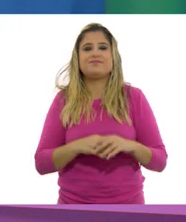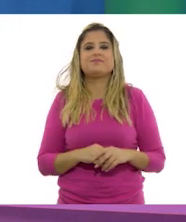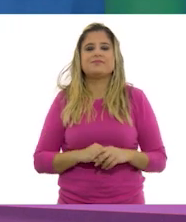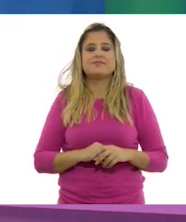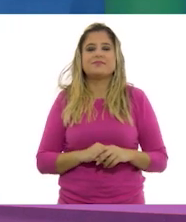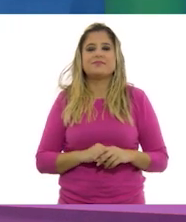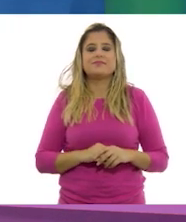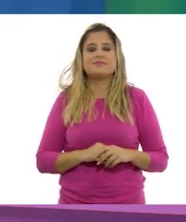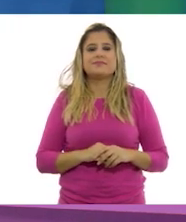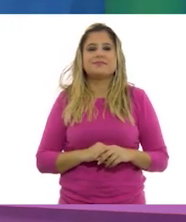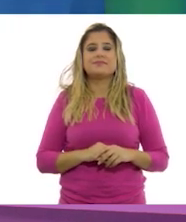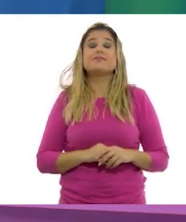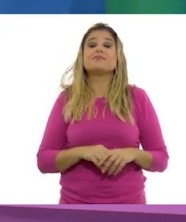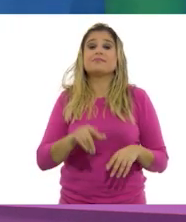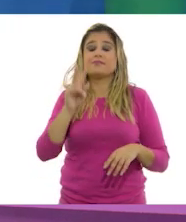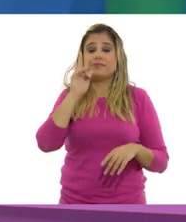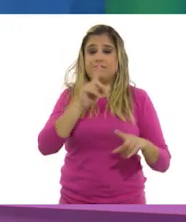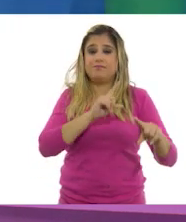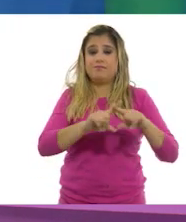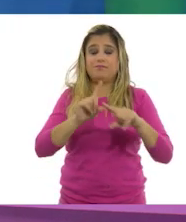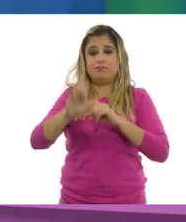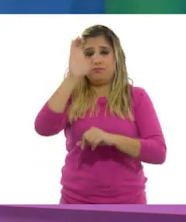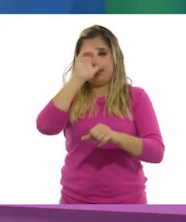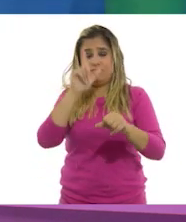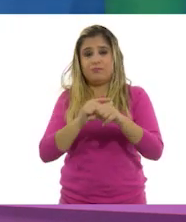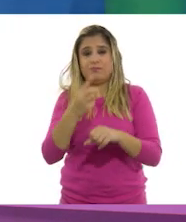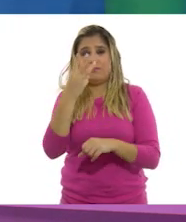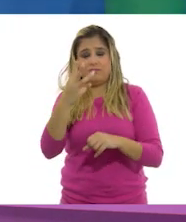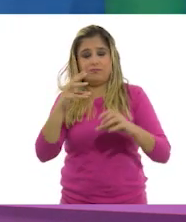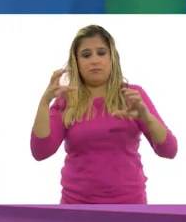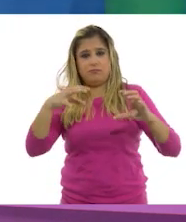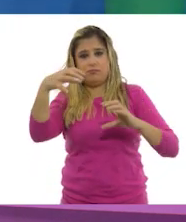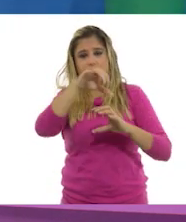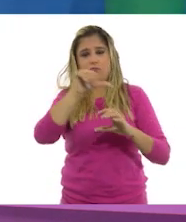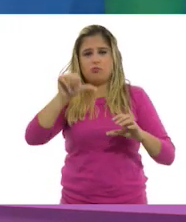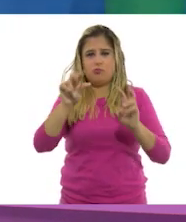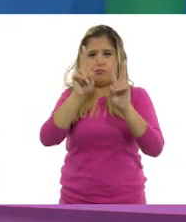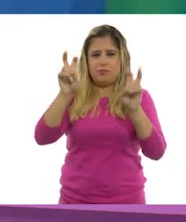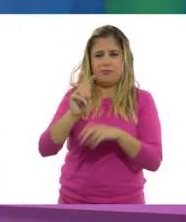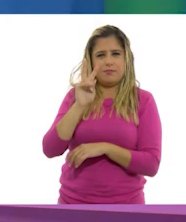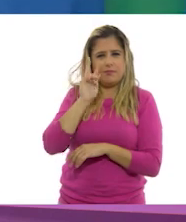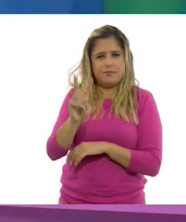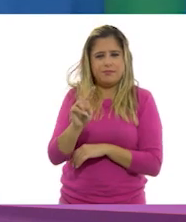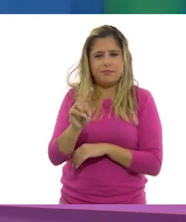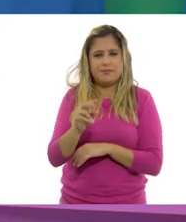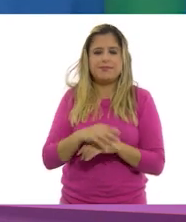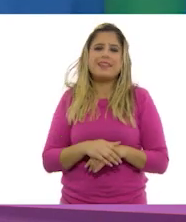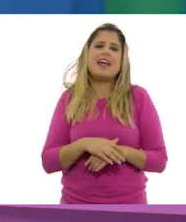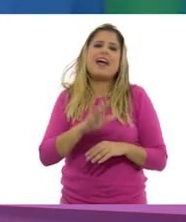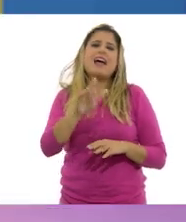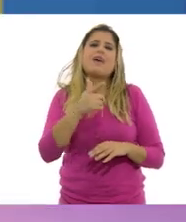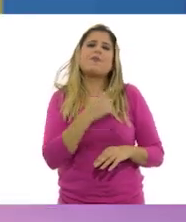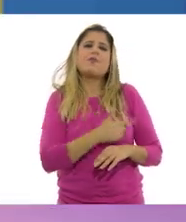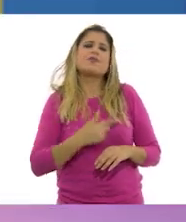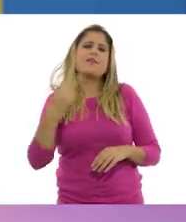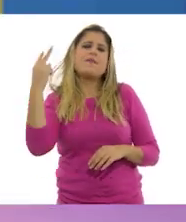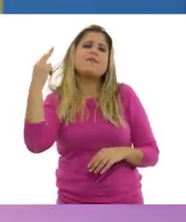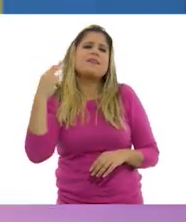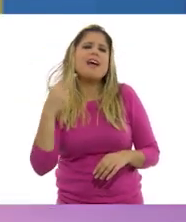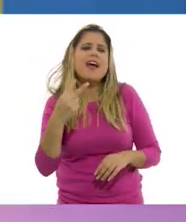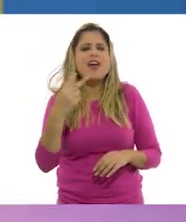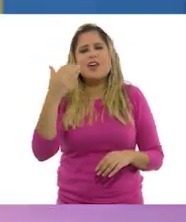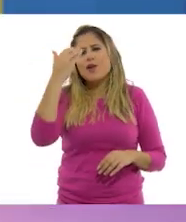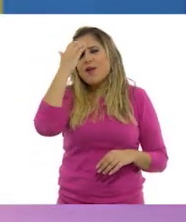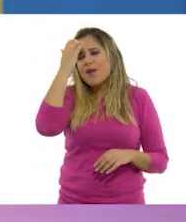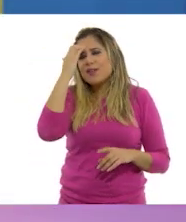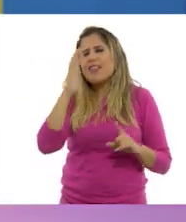Adentrenámonos en la diversidad cultural de los tres continentes que veremos hoy. Ay, me encantaría viajar y conocer